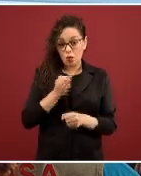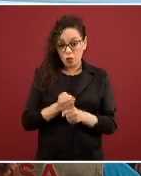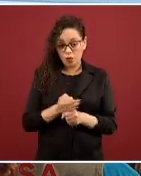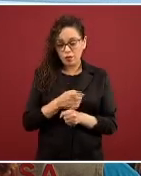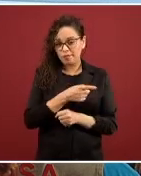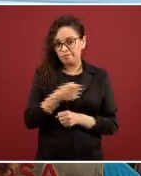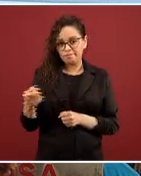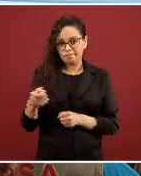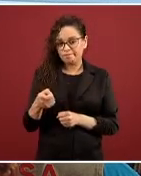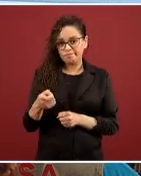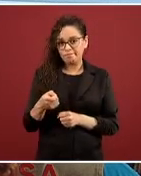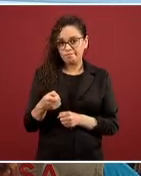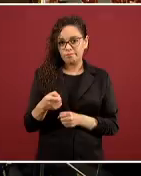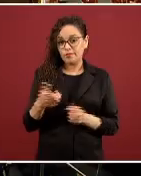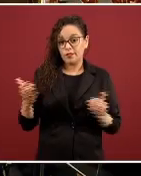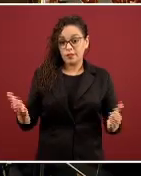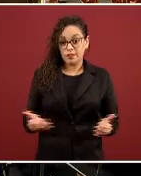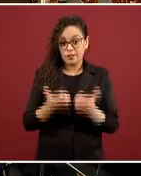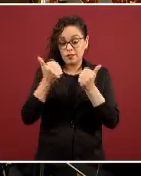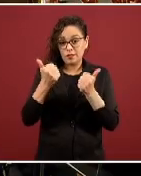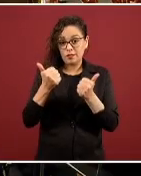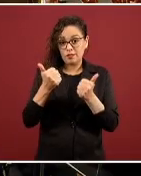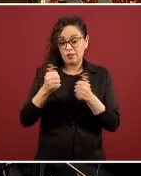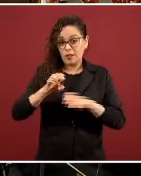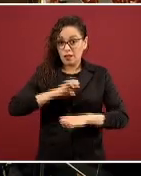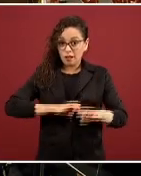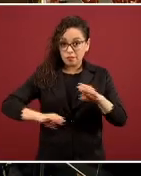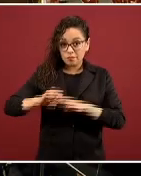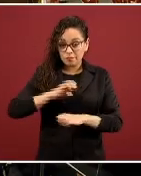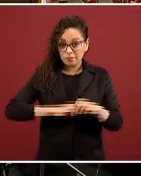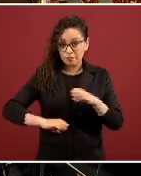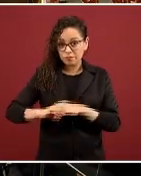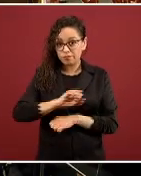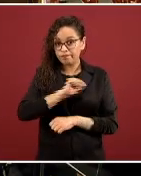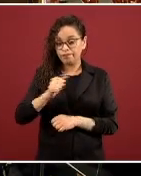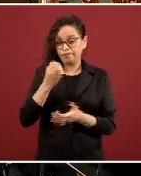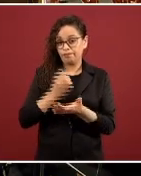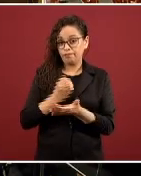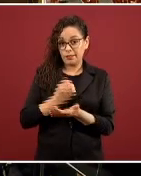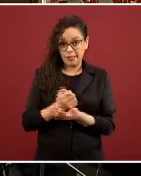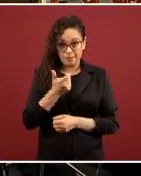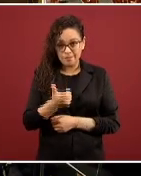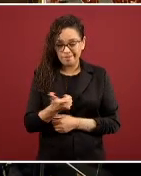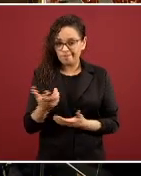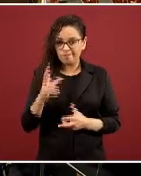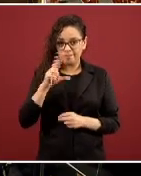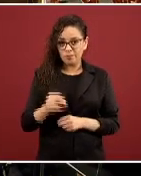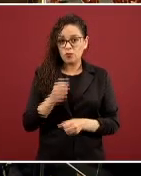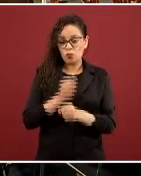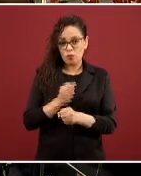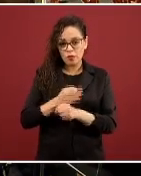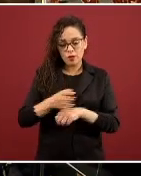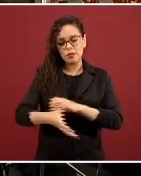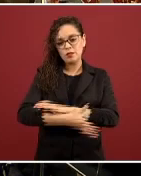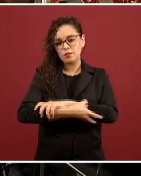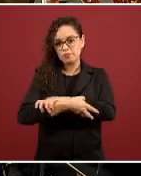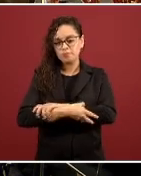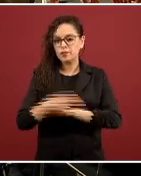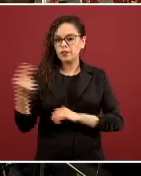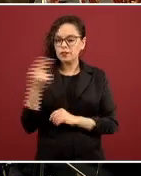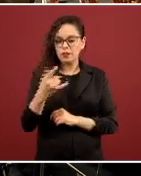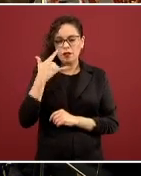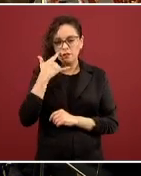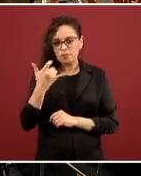rescatar ganancias empresariales, es el momento de solidaridad, de unir esfuerzos por el bien común.